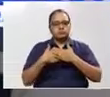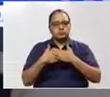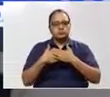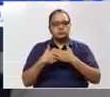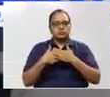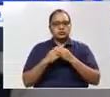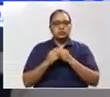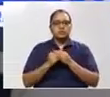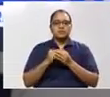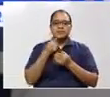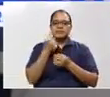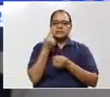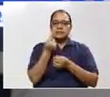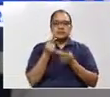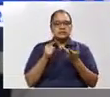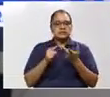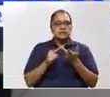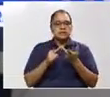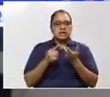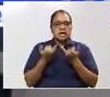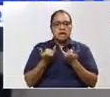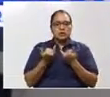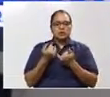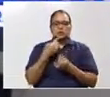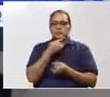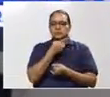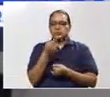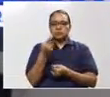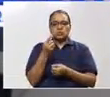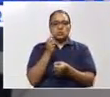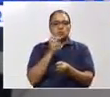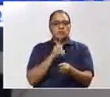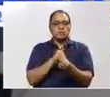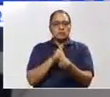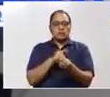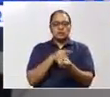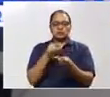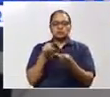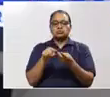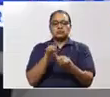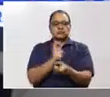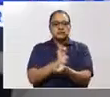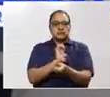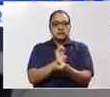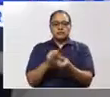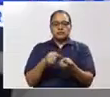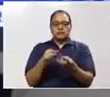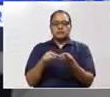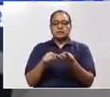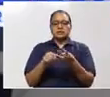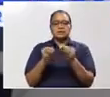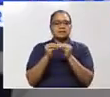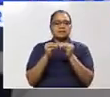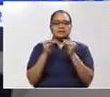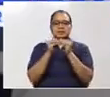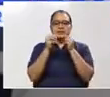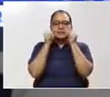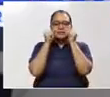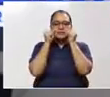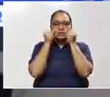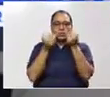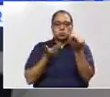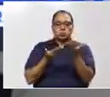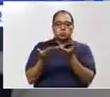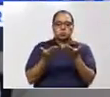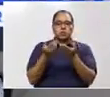como históricamente ha sido así, y solicitamos y hasta exigimos que tenga una mayor atención para que